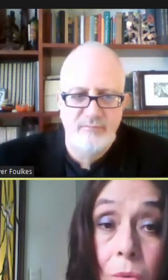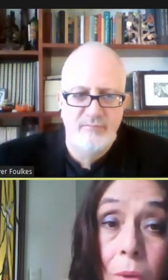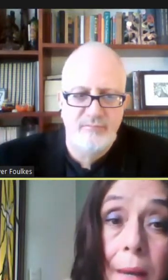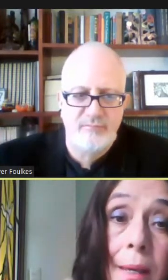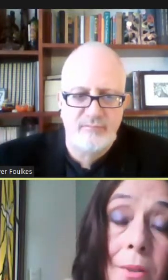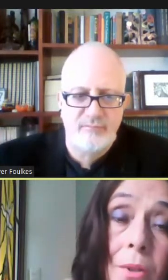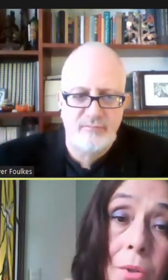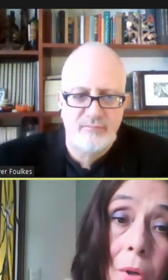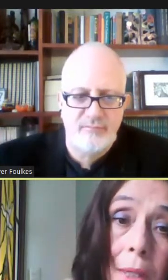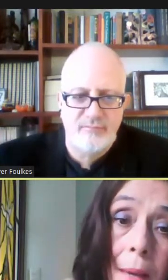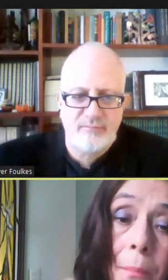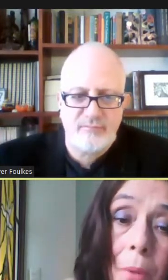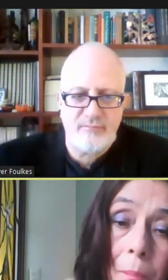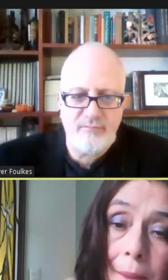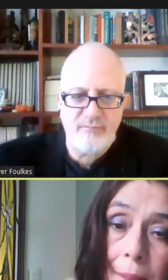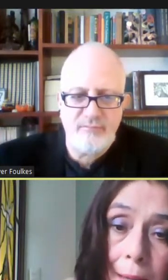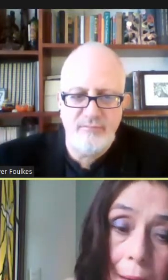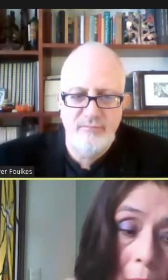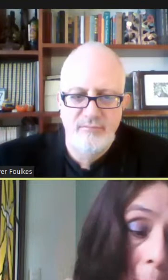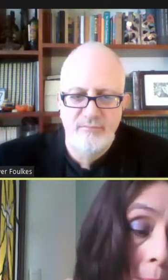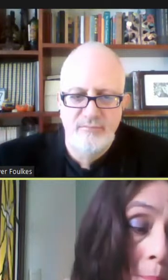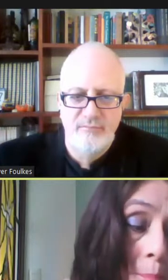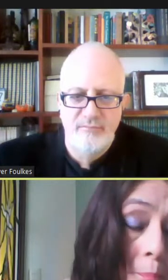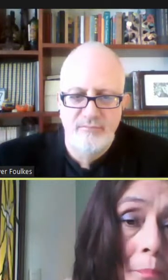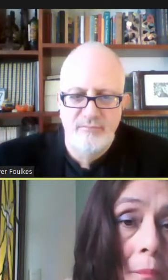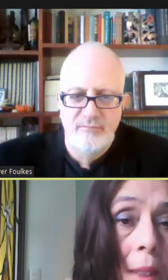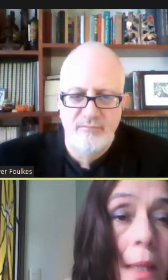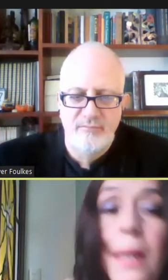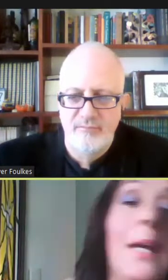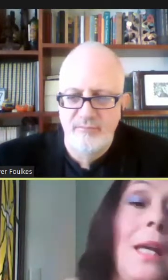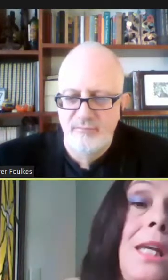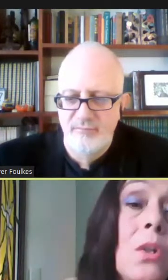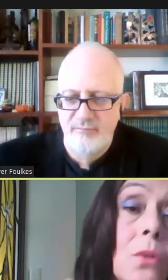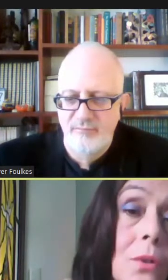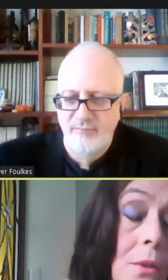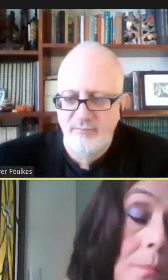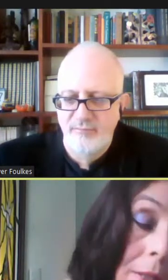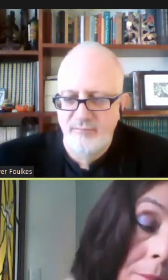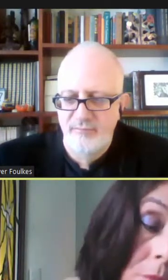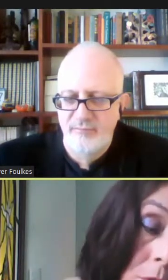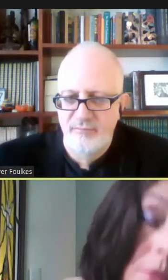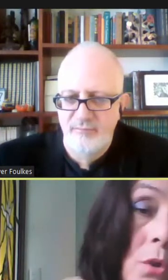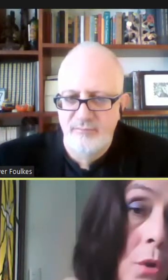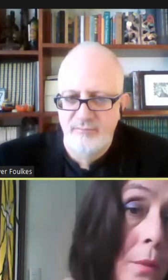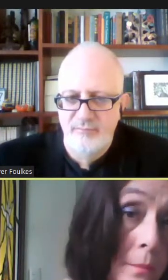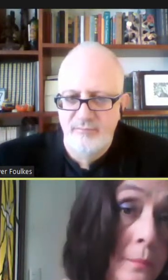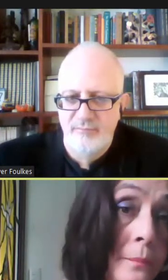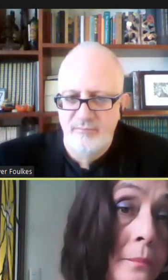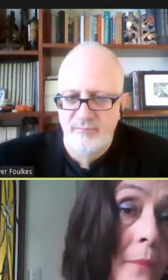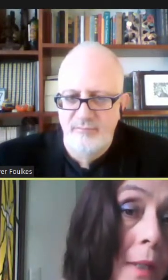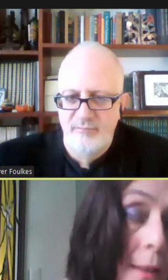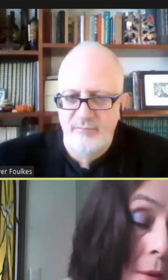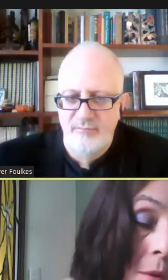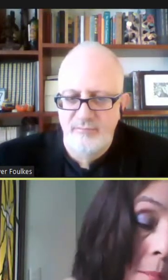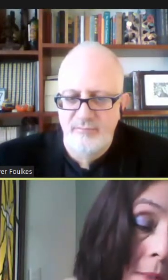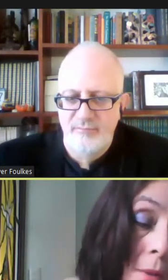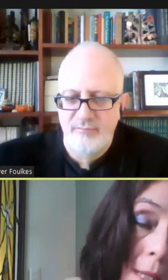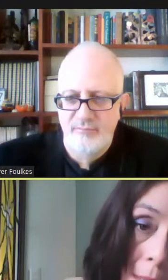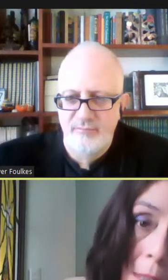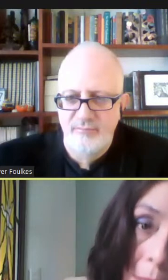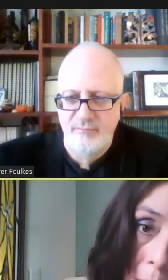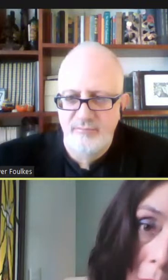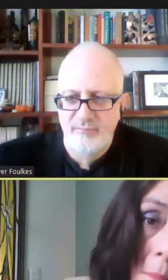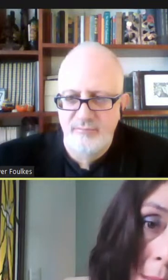licenciatura en sociología por parte de la UNAM. Y nosotros, bueno, yo a título